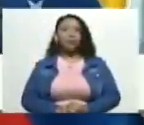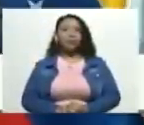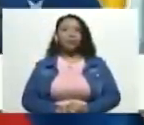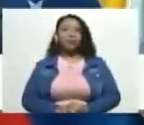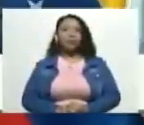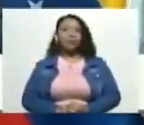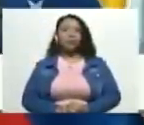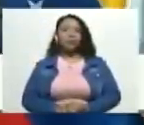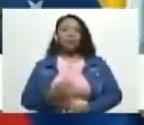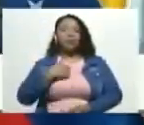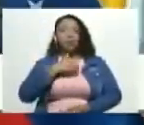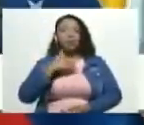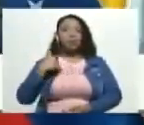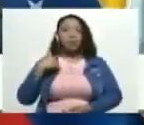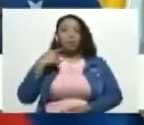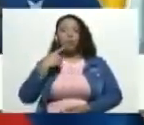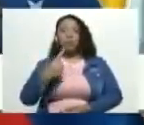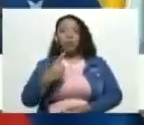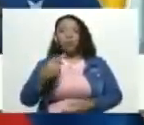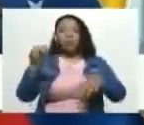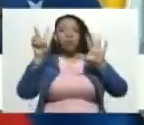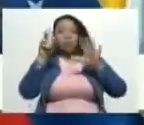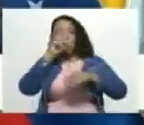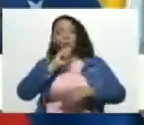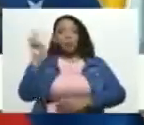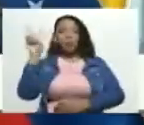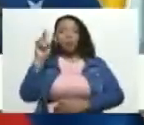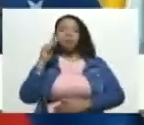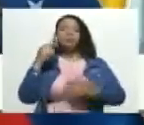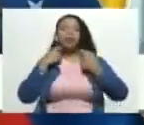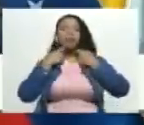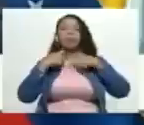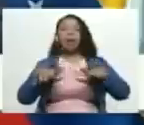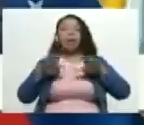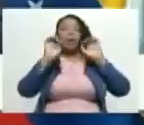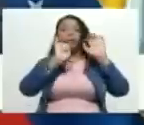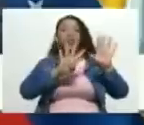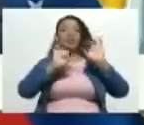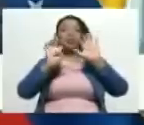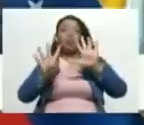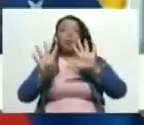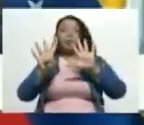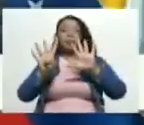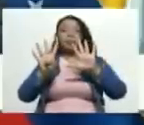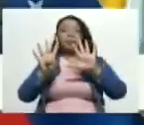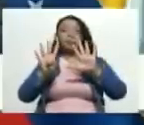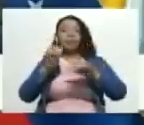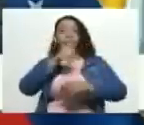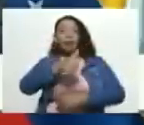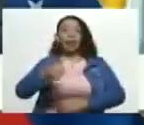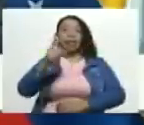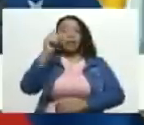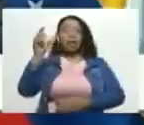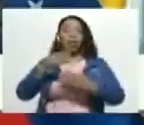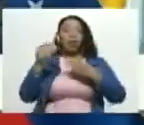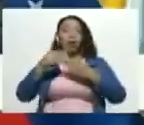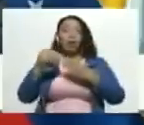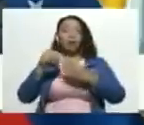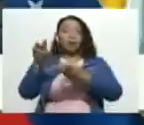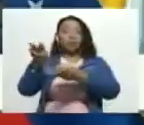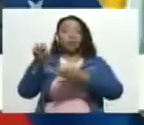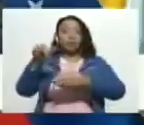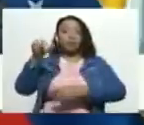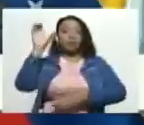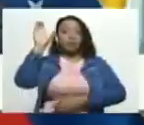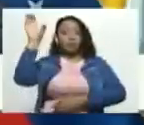quiero destacar que en siete años Venezuela perdió noventa y nueve de cada cien dólares que ingresaban al